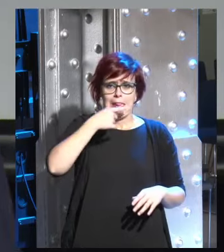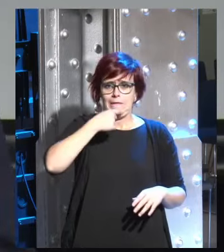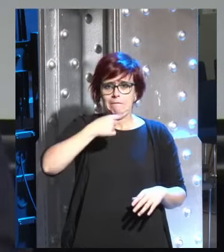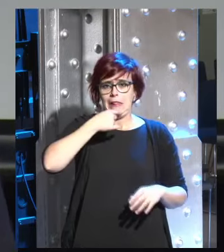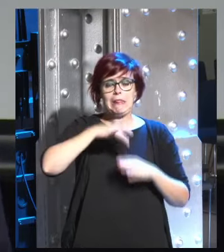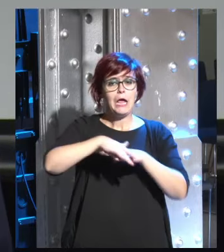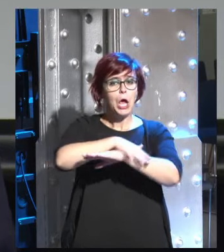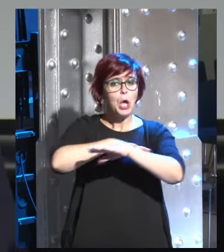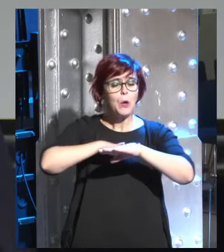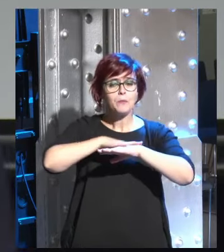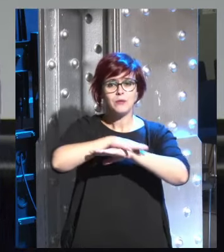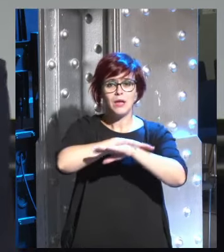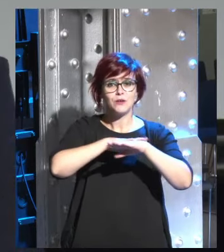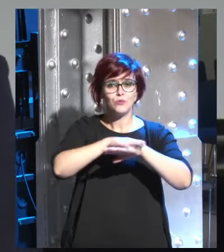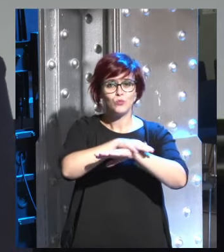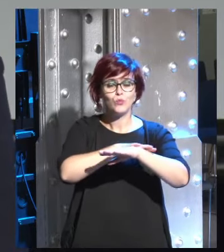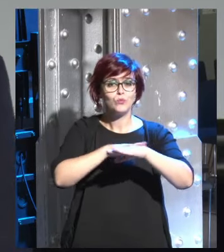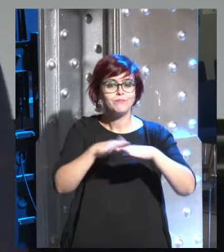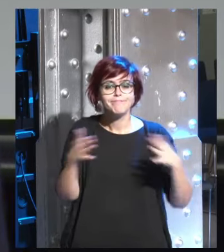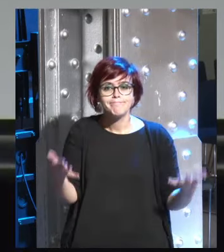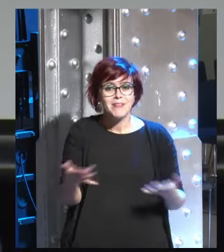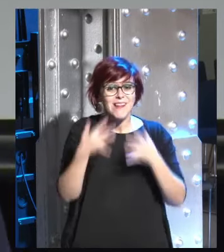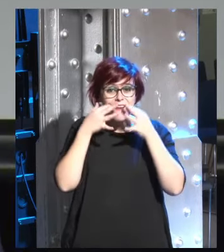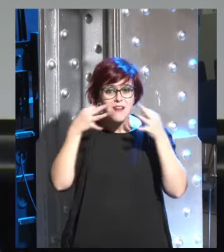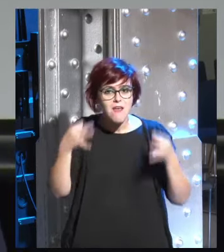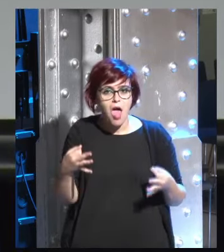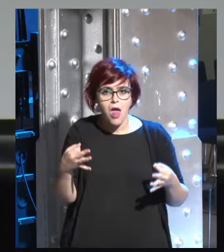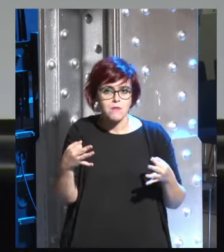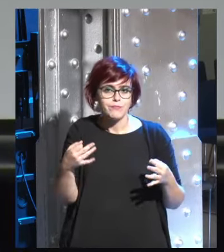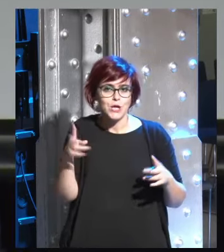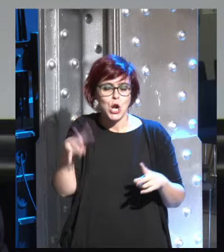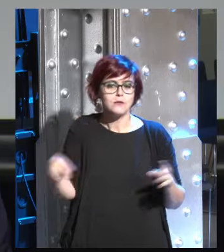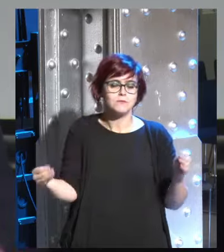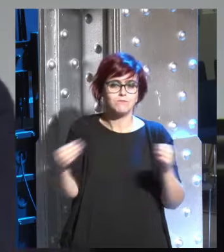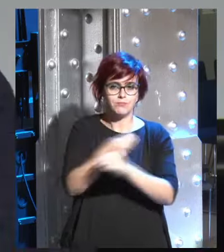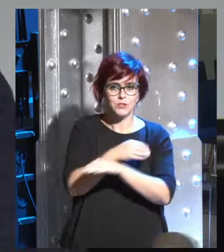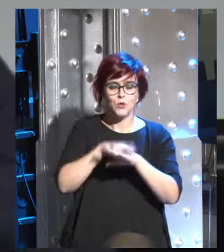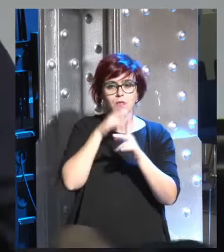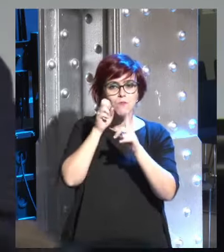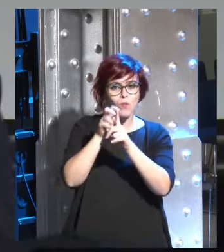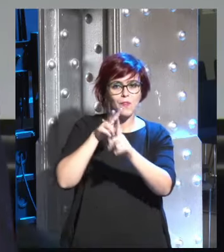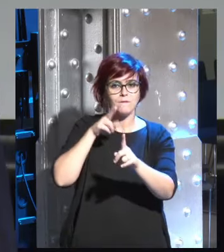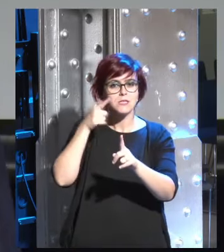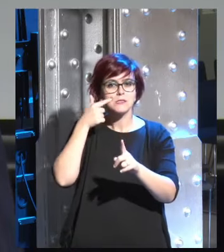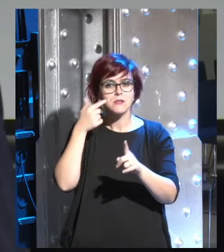gobiernos están siendo no están siendo realistas hoy en día y no están teniendo visión